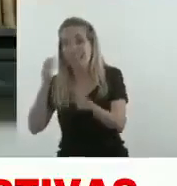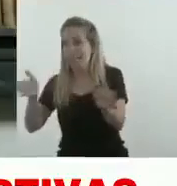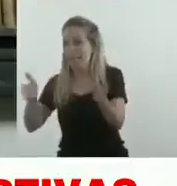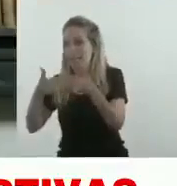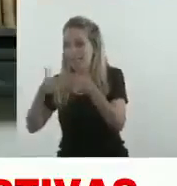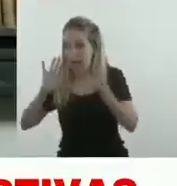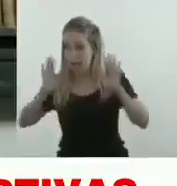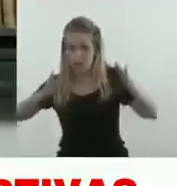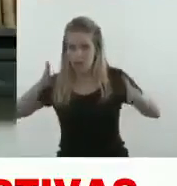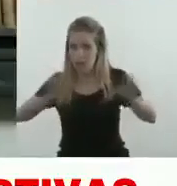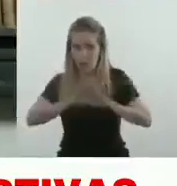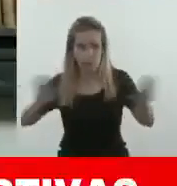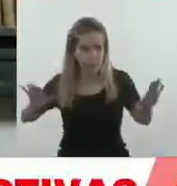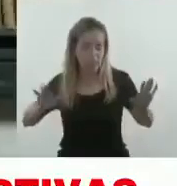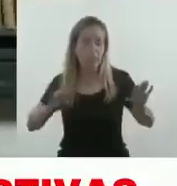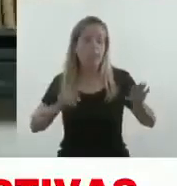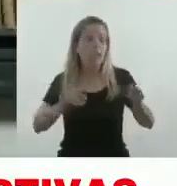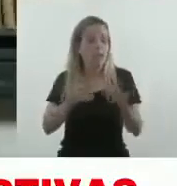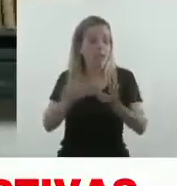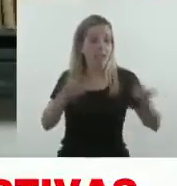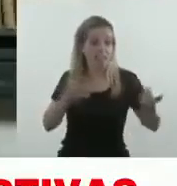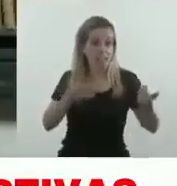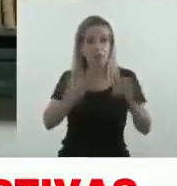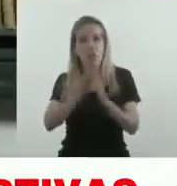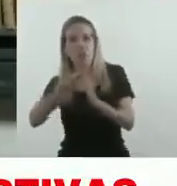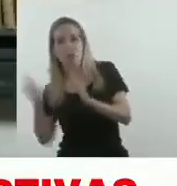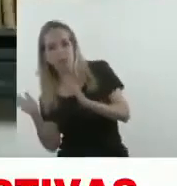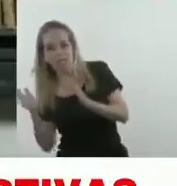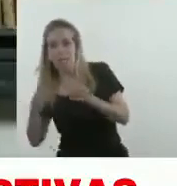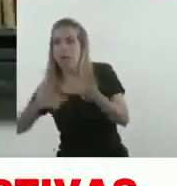Fuera de ese horario, los negocios deben permanecer cerrados.